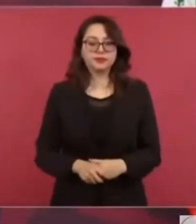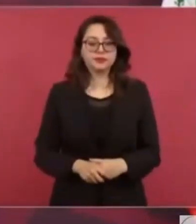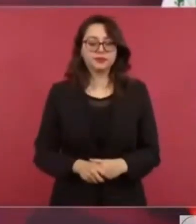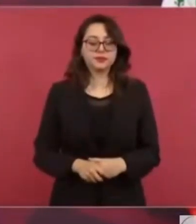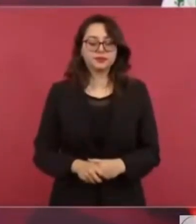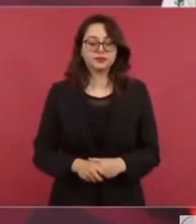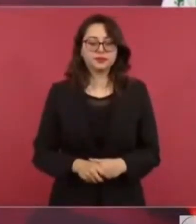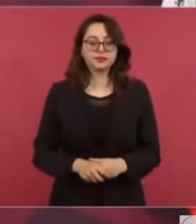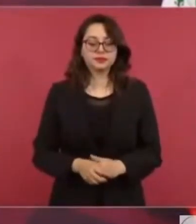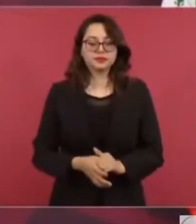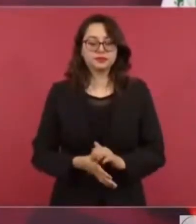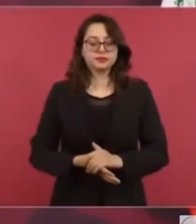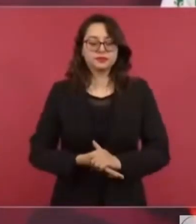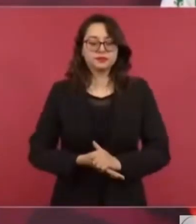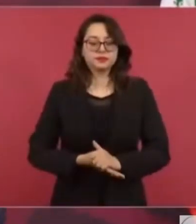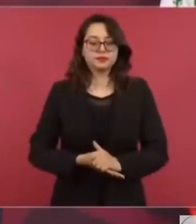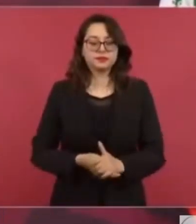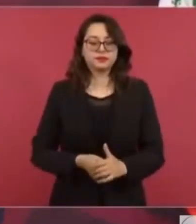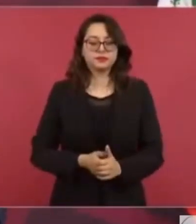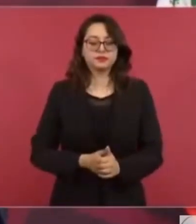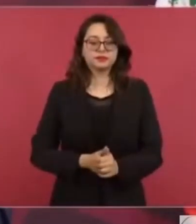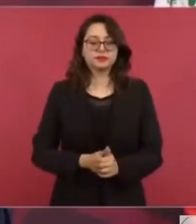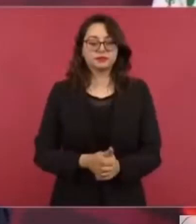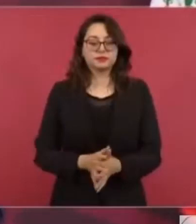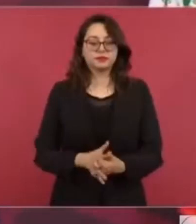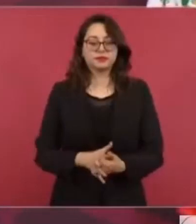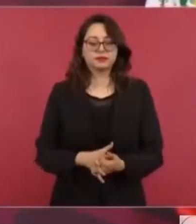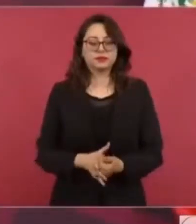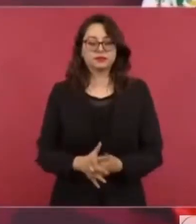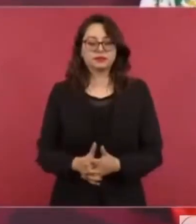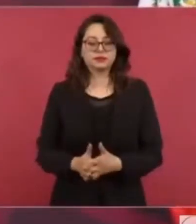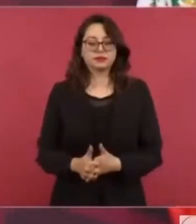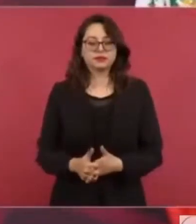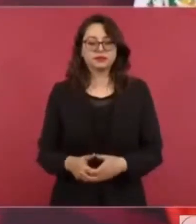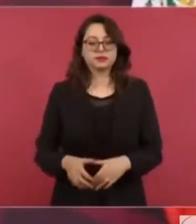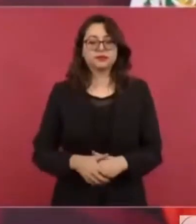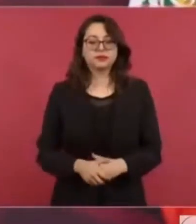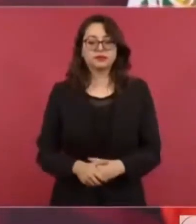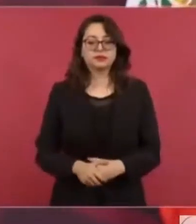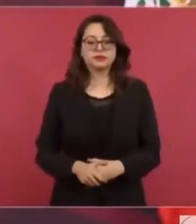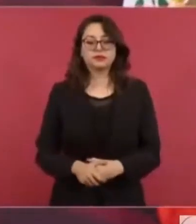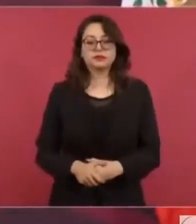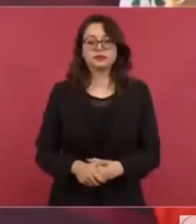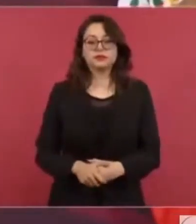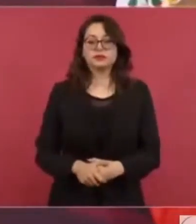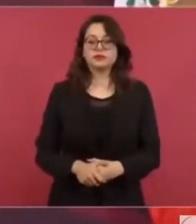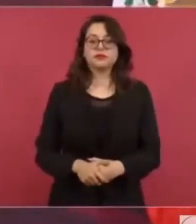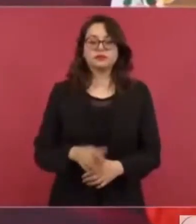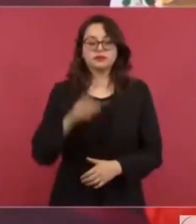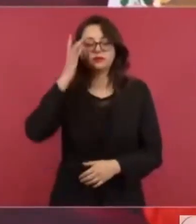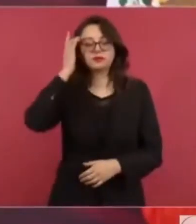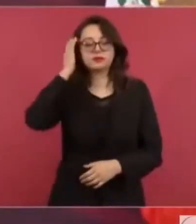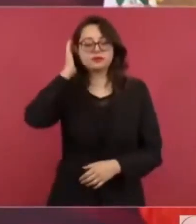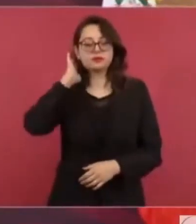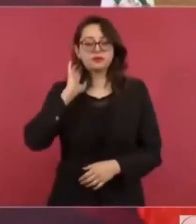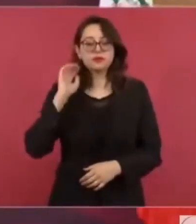Pero, ¿ustedes creen que es normal que un caso de estos